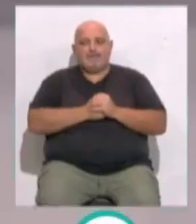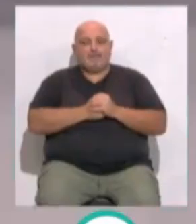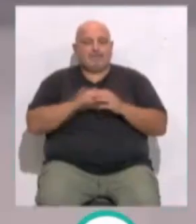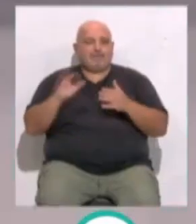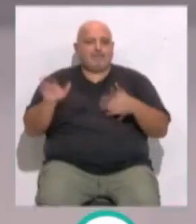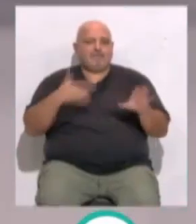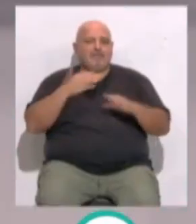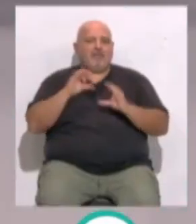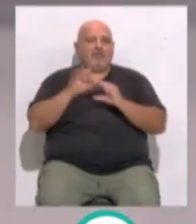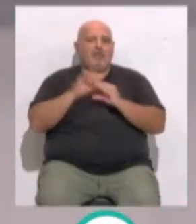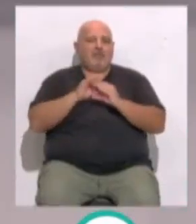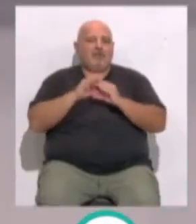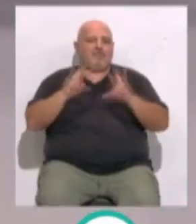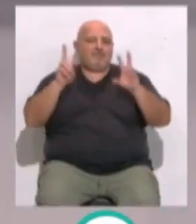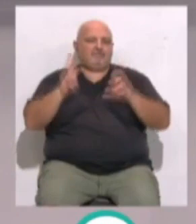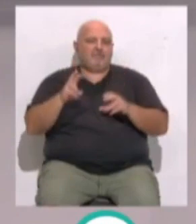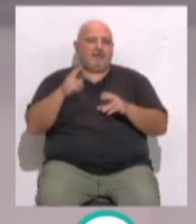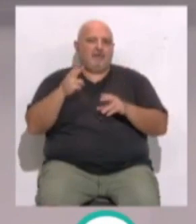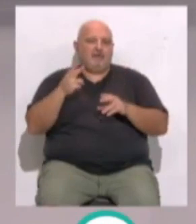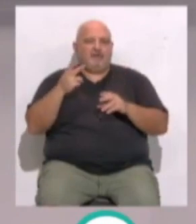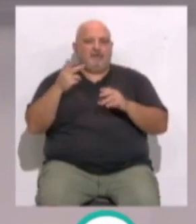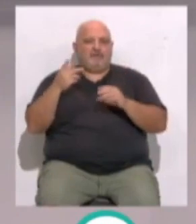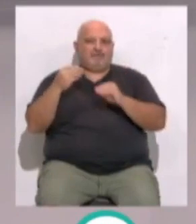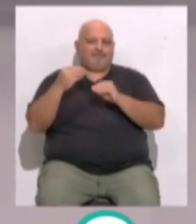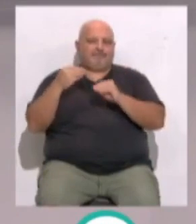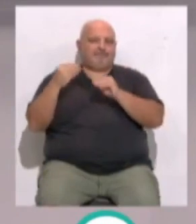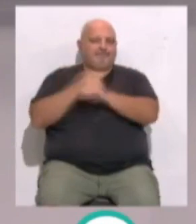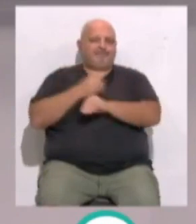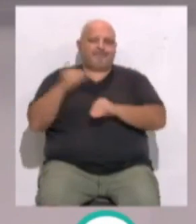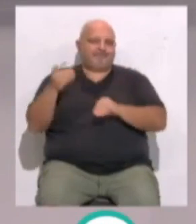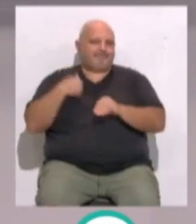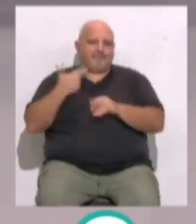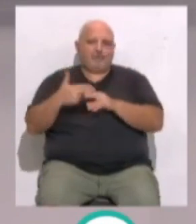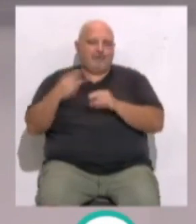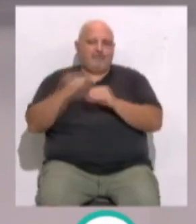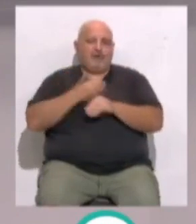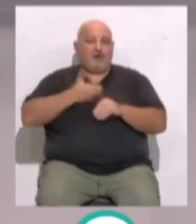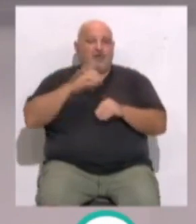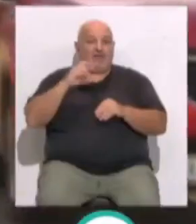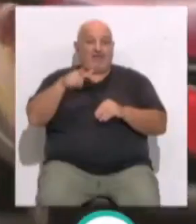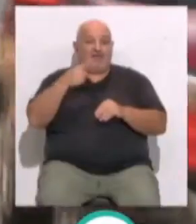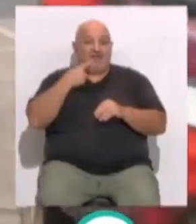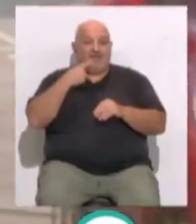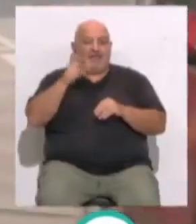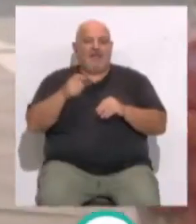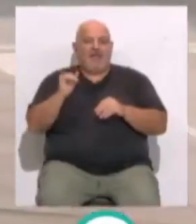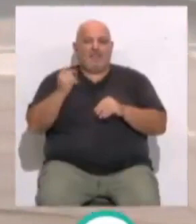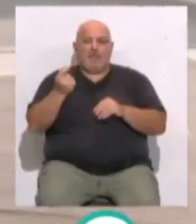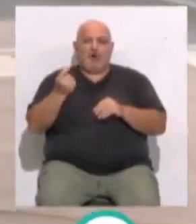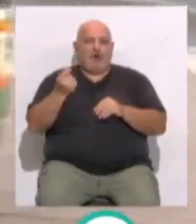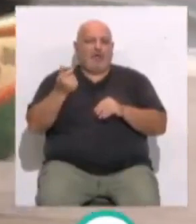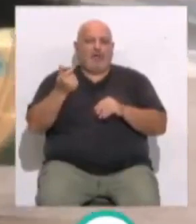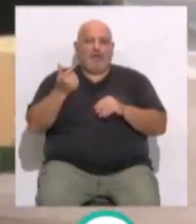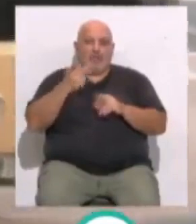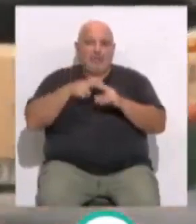Y Ciudadanos cuestiona las políticas municipales de movilidad. Entiende la concejala Carmen Fidalgo que hay poco de lo que